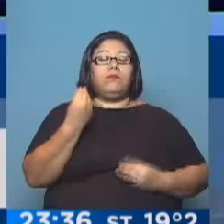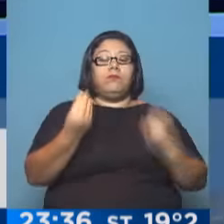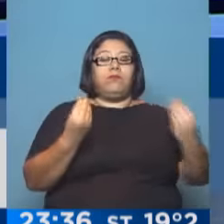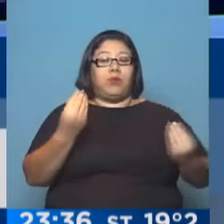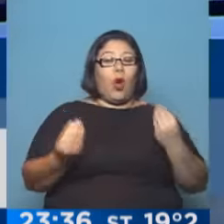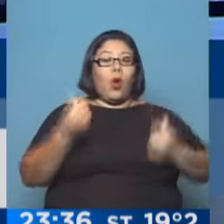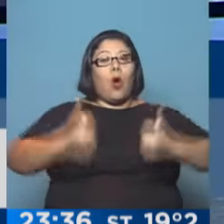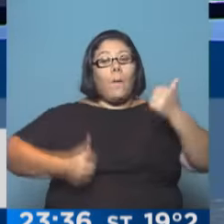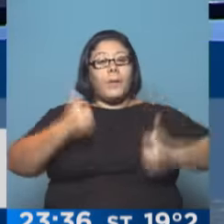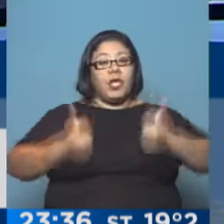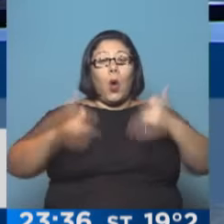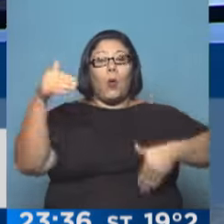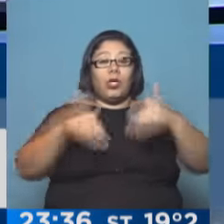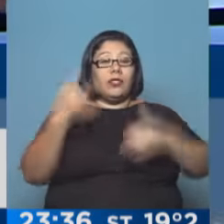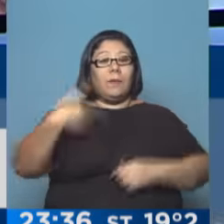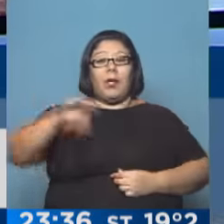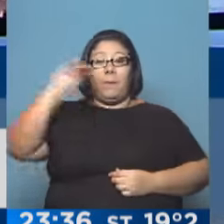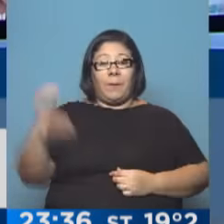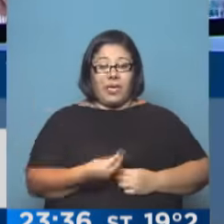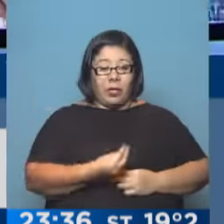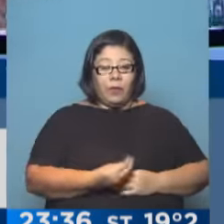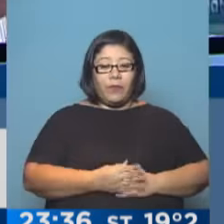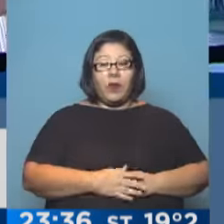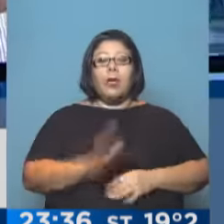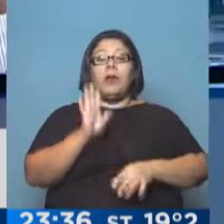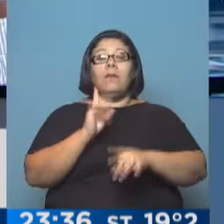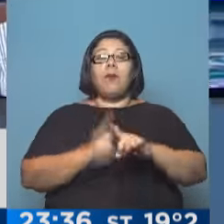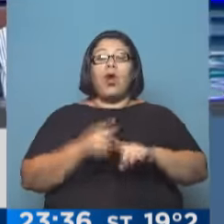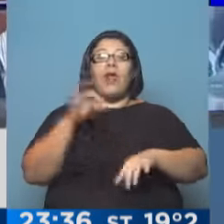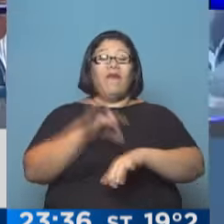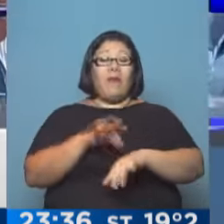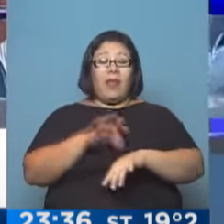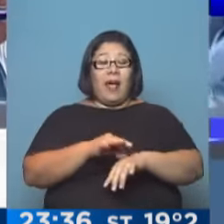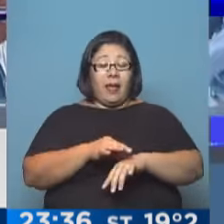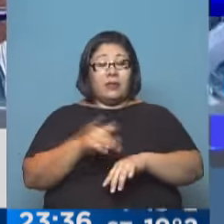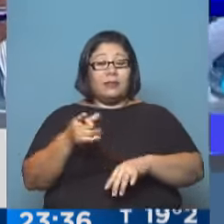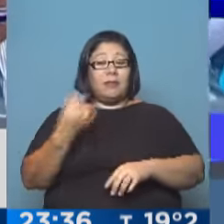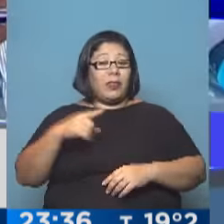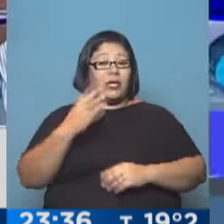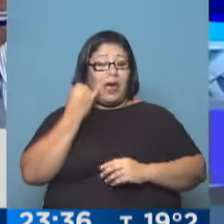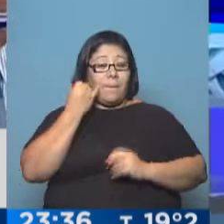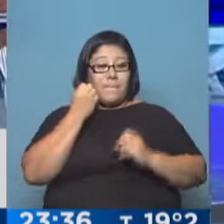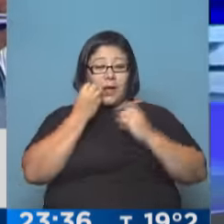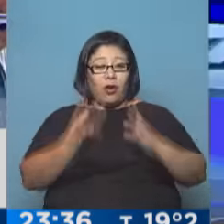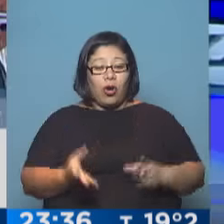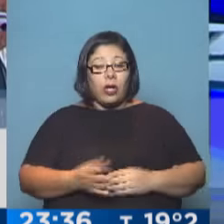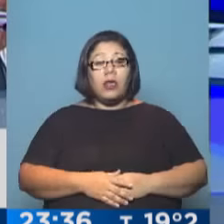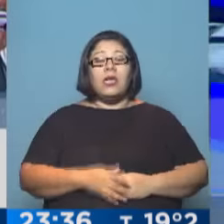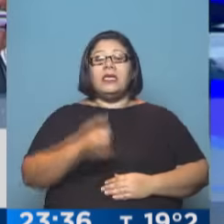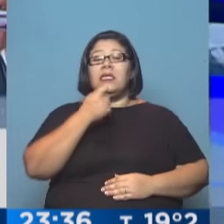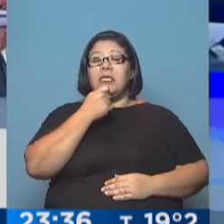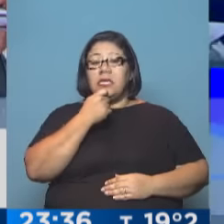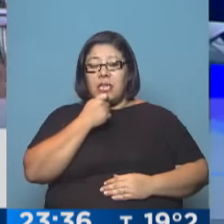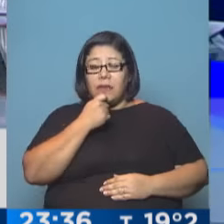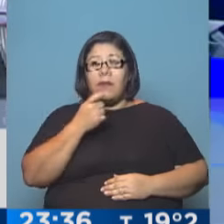mismo con barreras físicas por la enfermedad que ha superado. Pero la pregunta es si lo que está ocurriendo con Lula se ajusta a derecho o podríamos